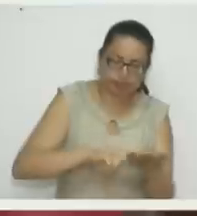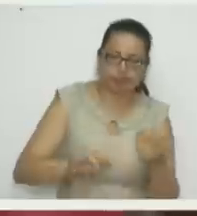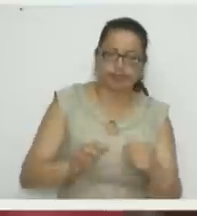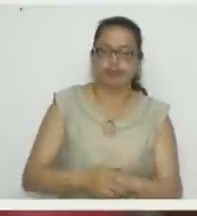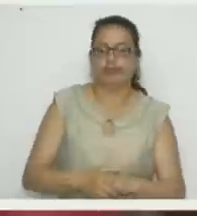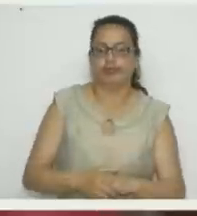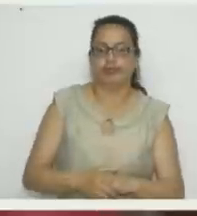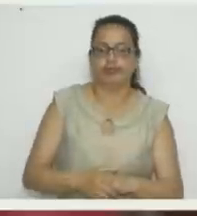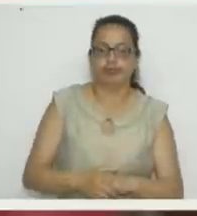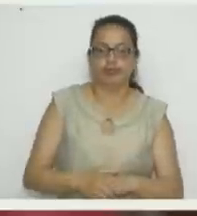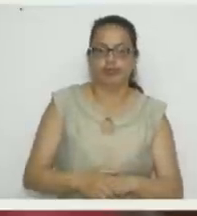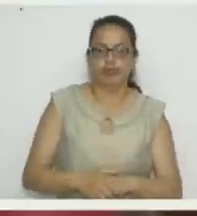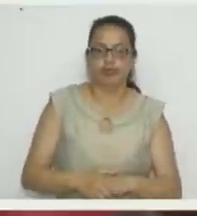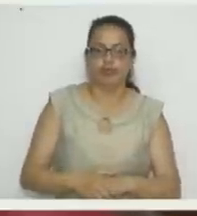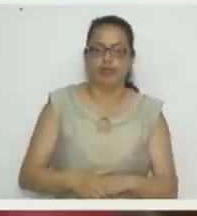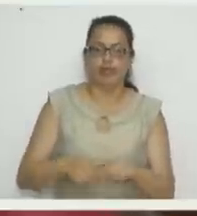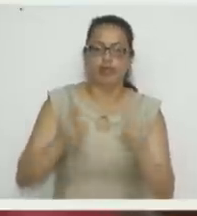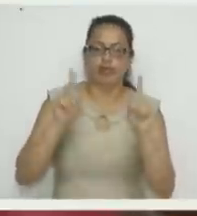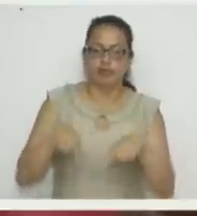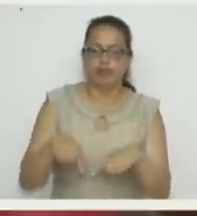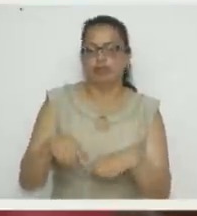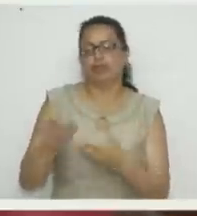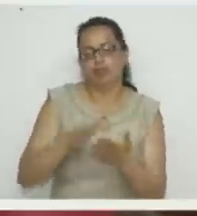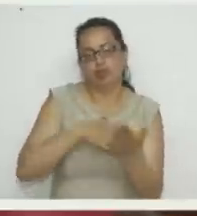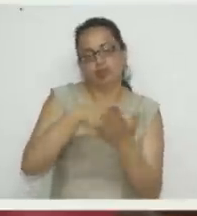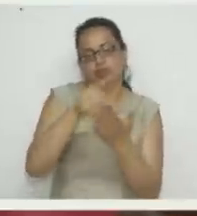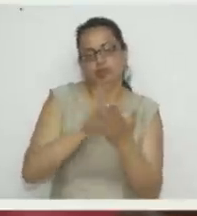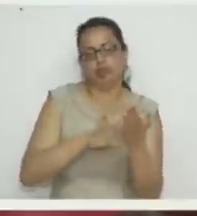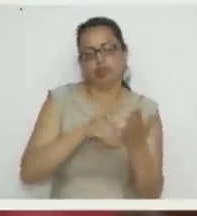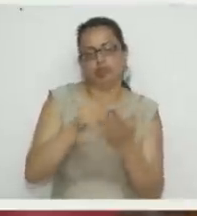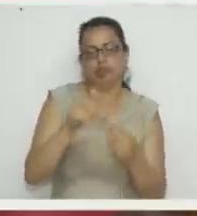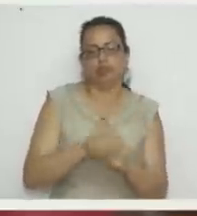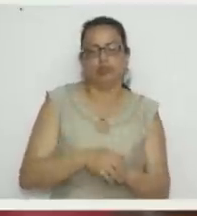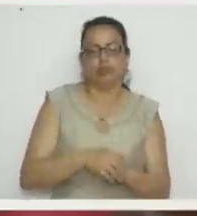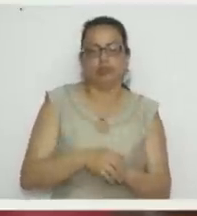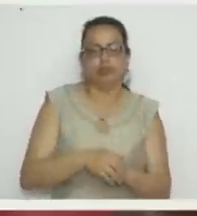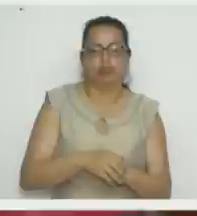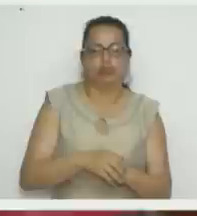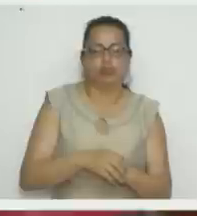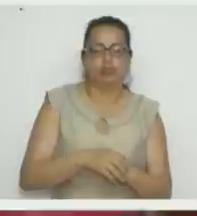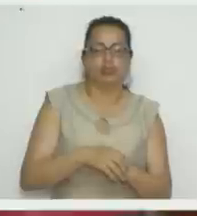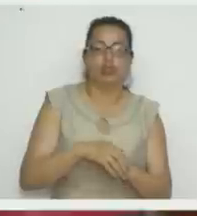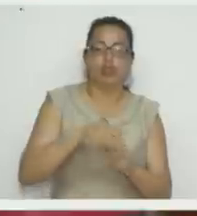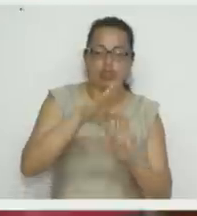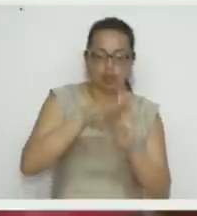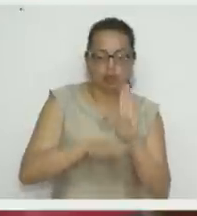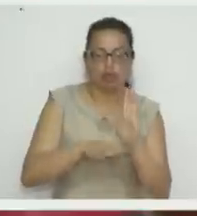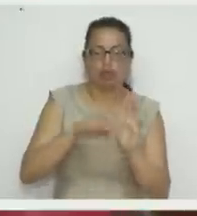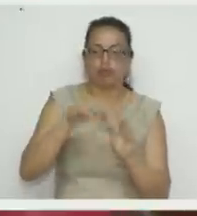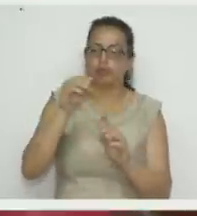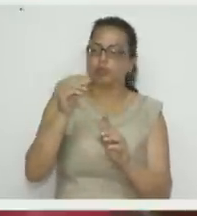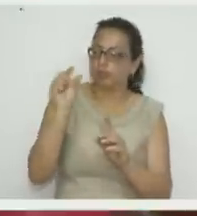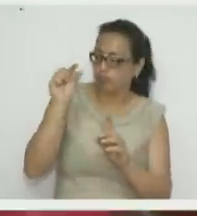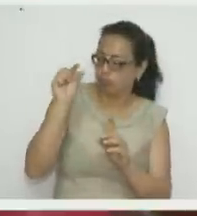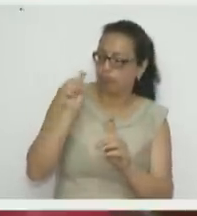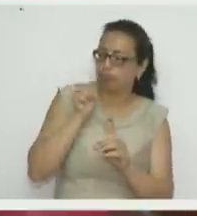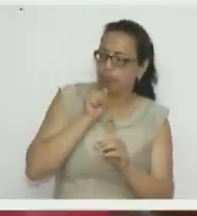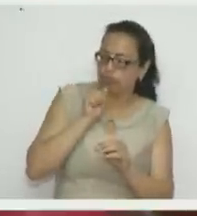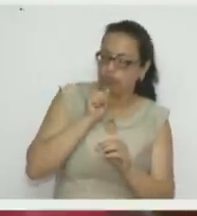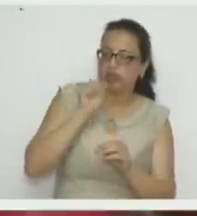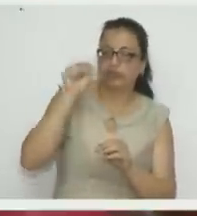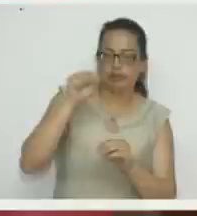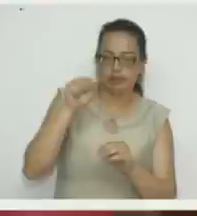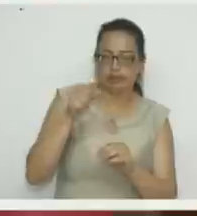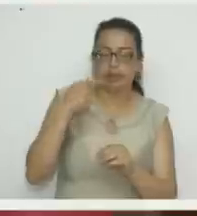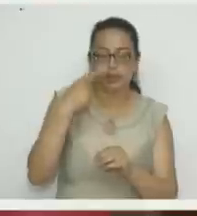O acá también podemos usar el pincel. ¿Ahí lo baja un poquito con agua? Sí, señora. un poquito de Si